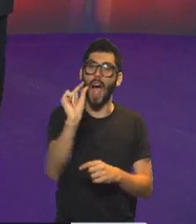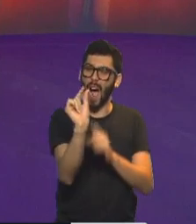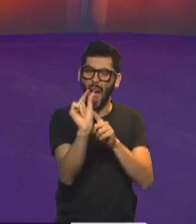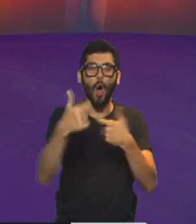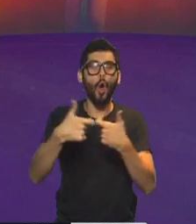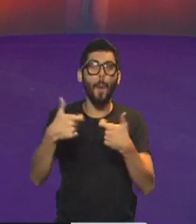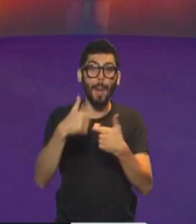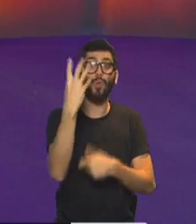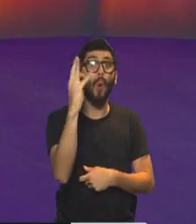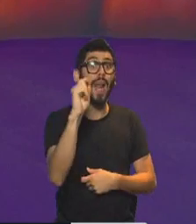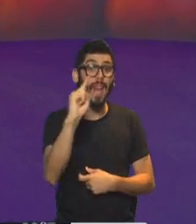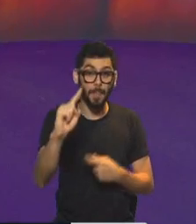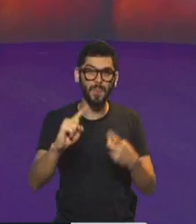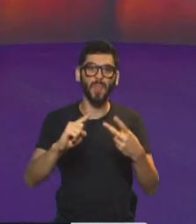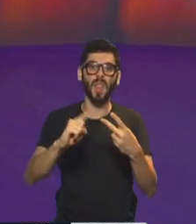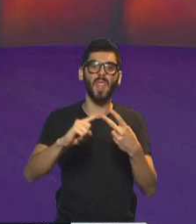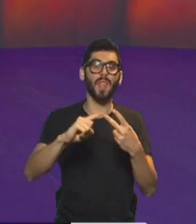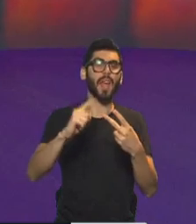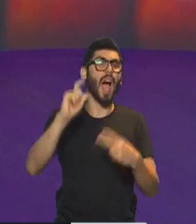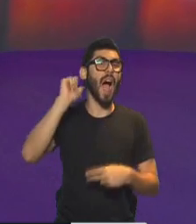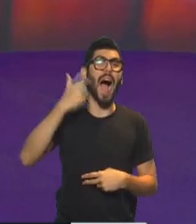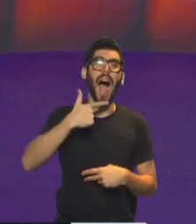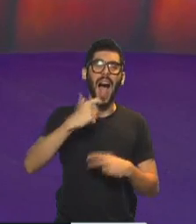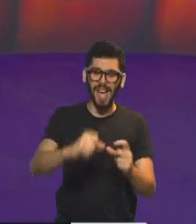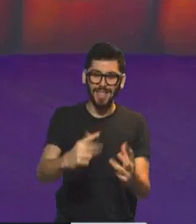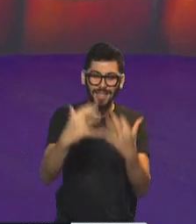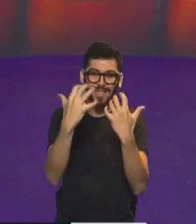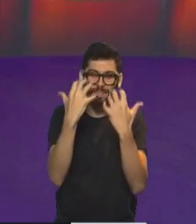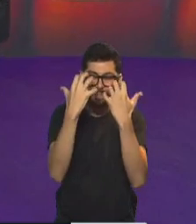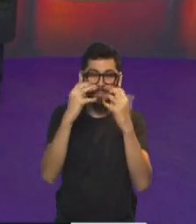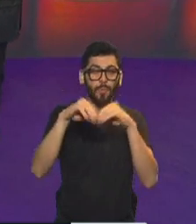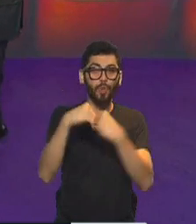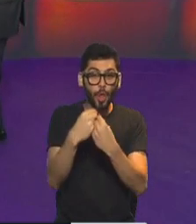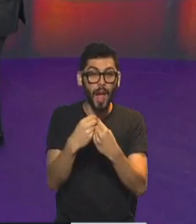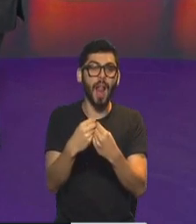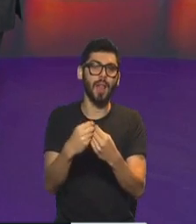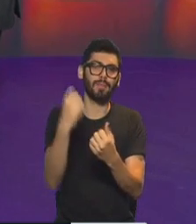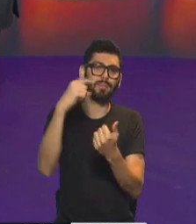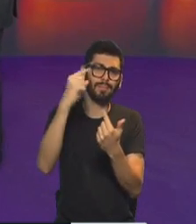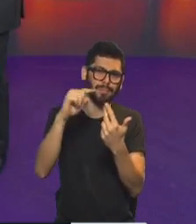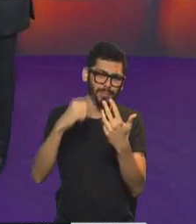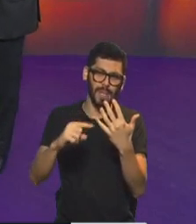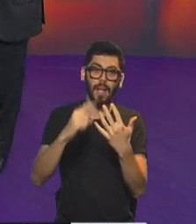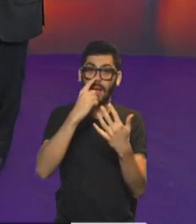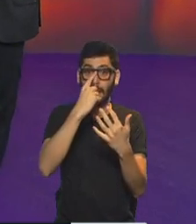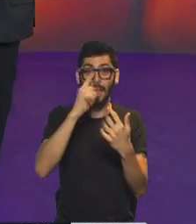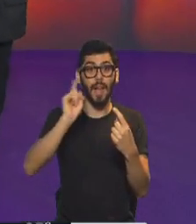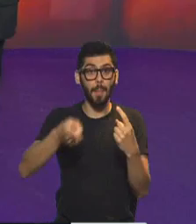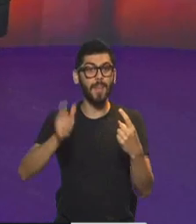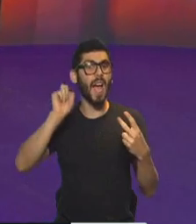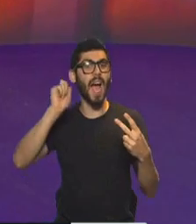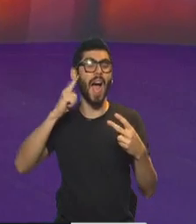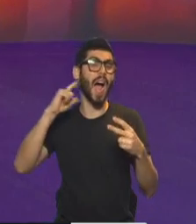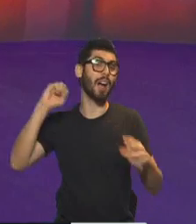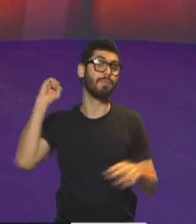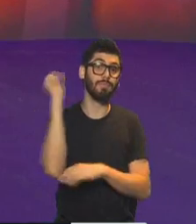Gas y lacrimógenos de distintas categorías, pero en total da 23. Y la suma de granadas de gas, que también son de distintas